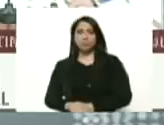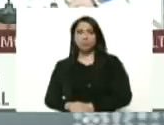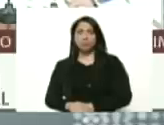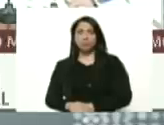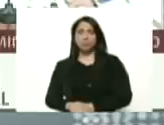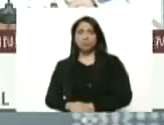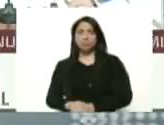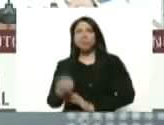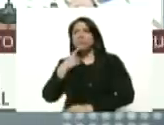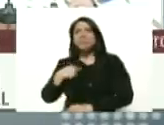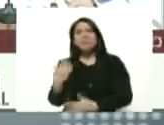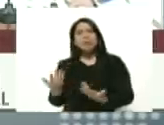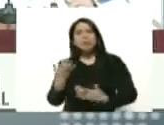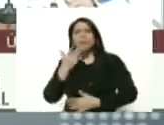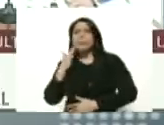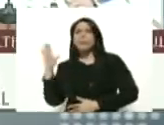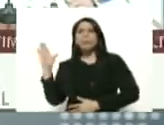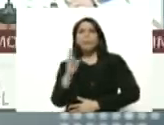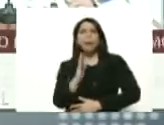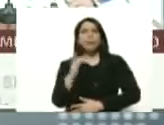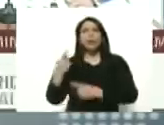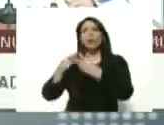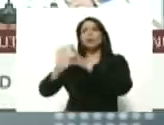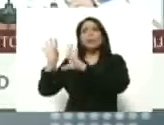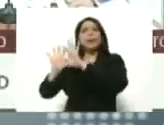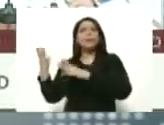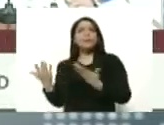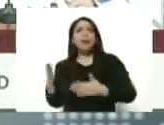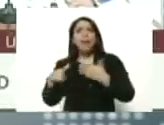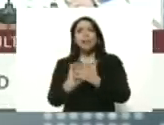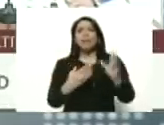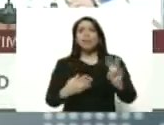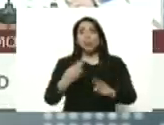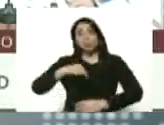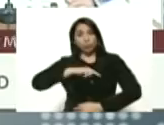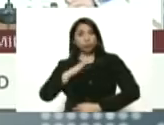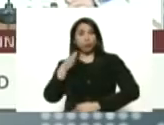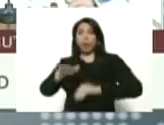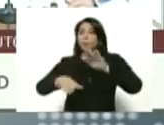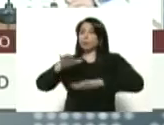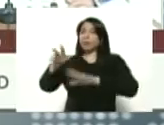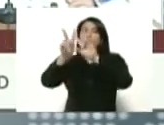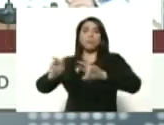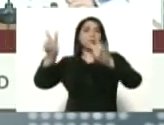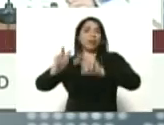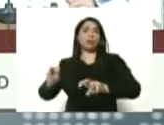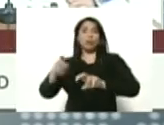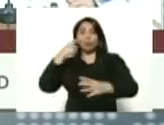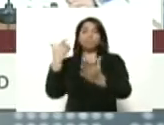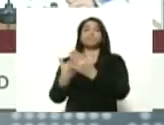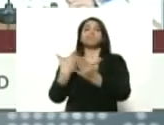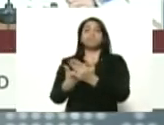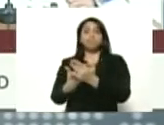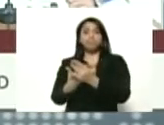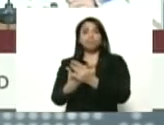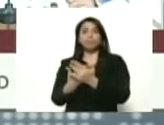díganme los que regresan del exterior nosotros hemos avanzado en la investigación y se ha comprobado